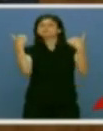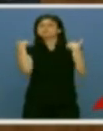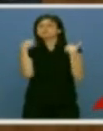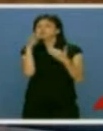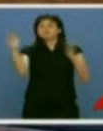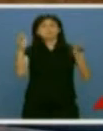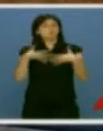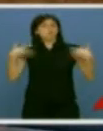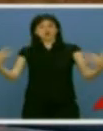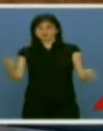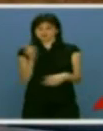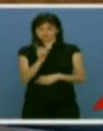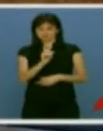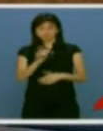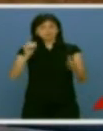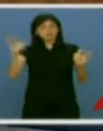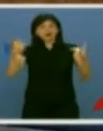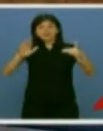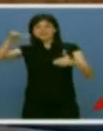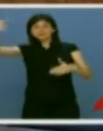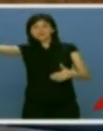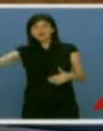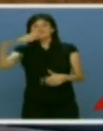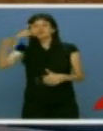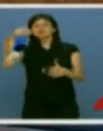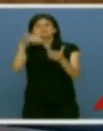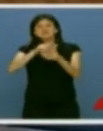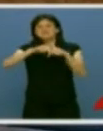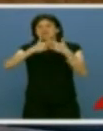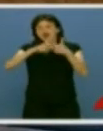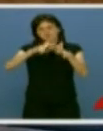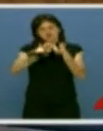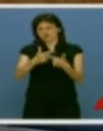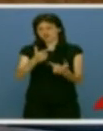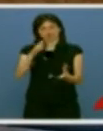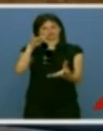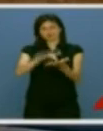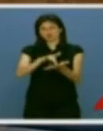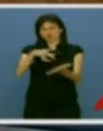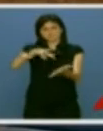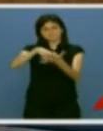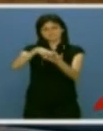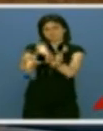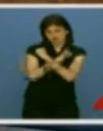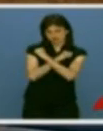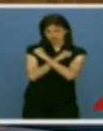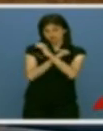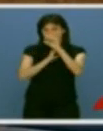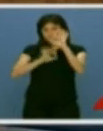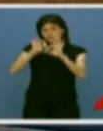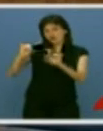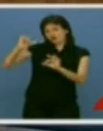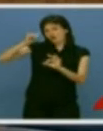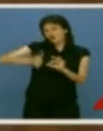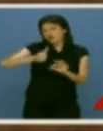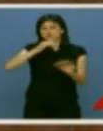cualquiera. Fuera de estas paredes hay casi 200.000 familias que sufren el desempleo. Es la tasa de paro más alta en mucho tiempo en una